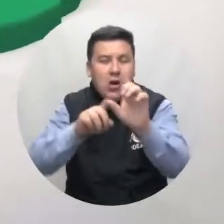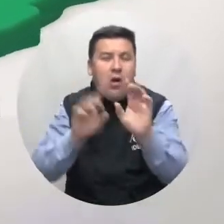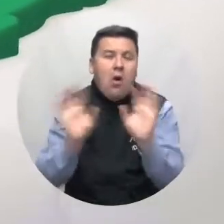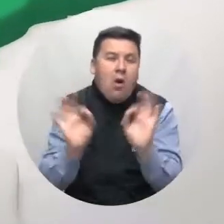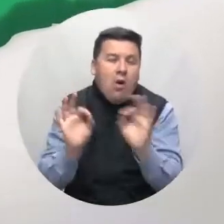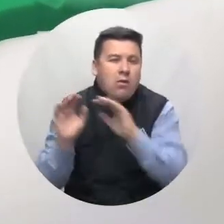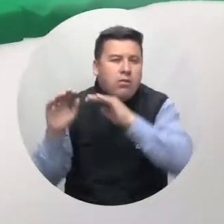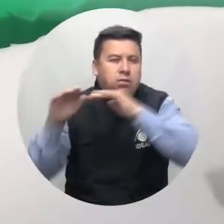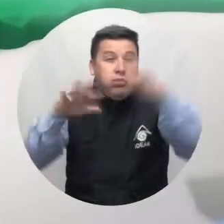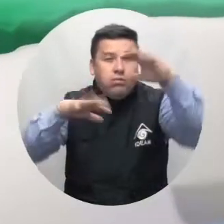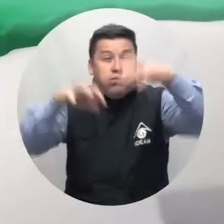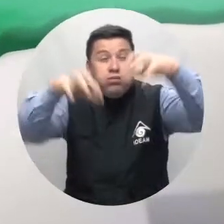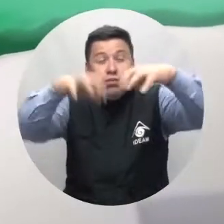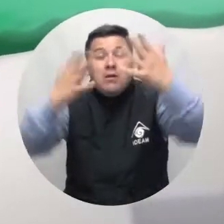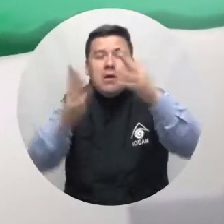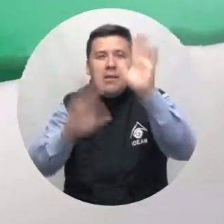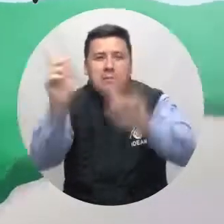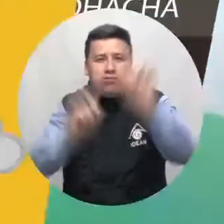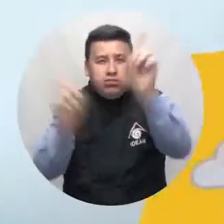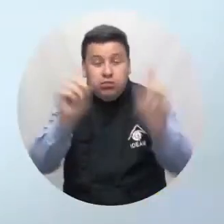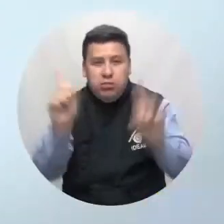posiblemente acompañadas de rayos.